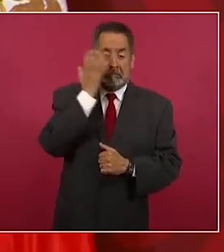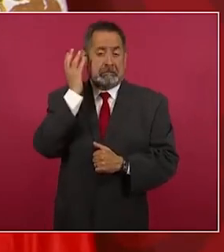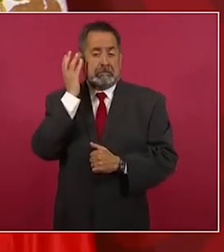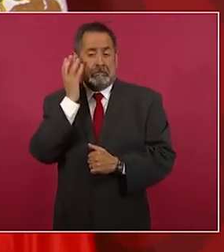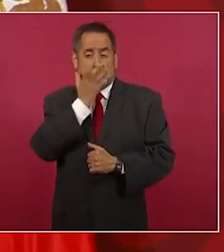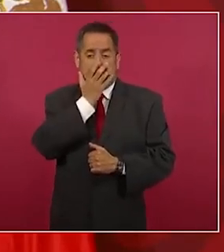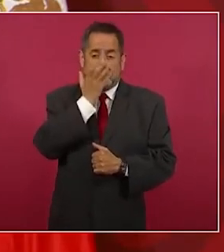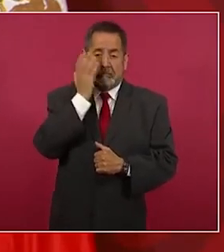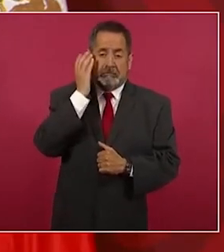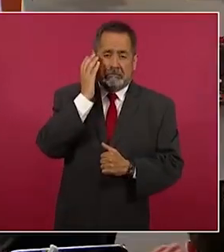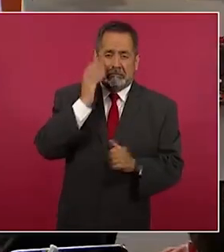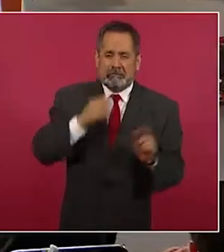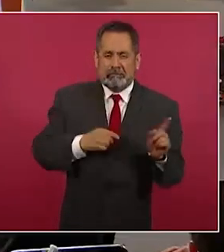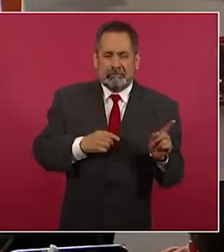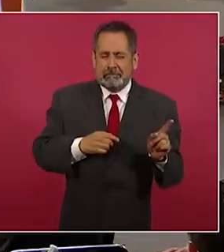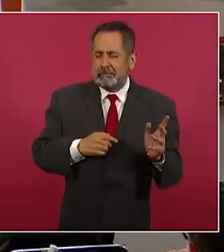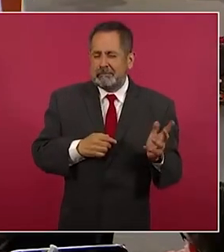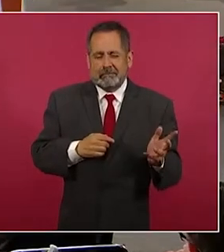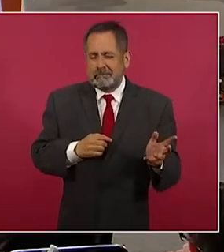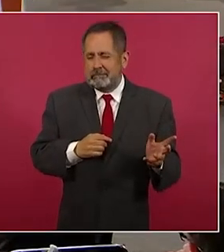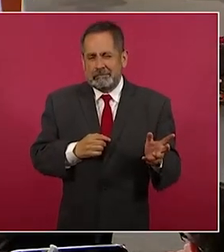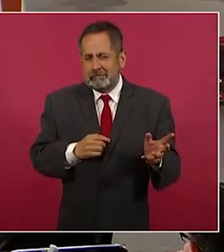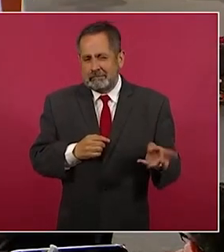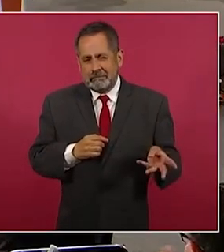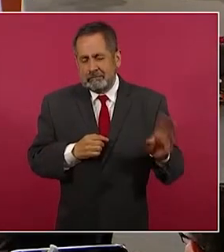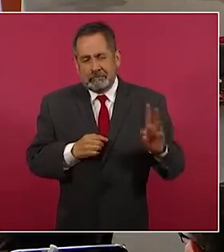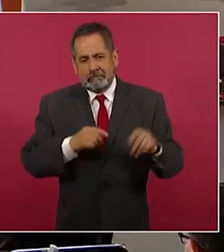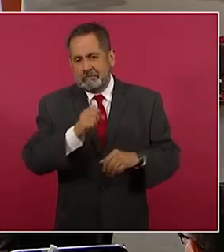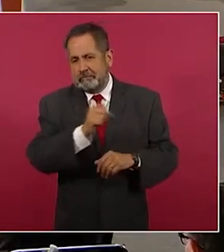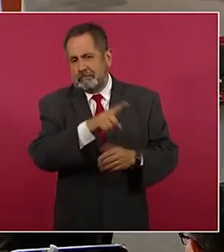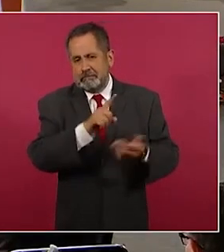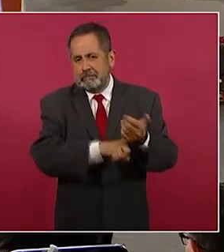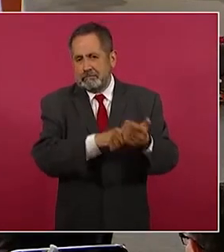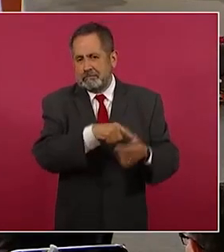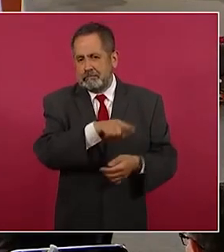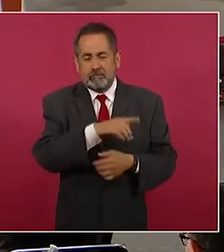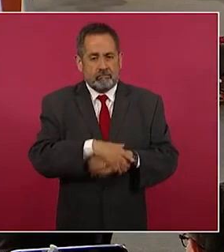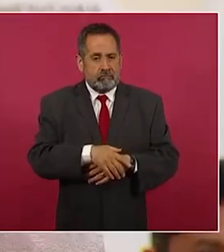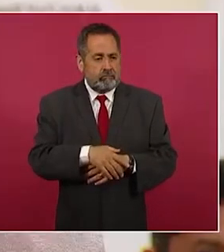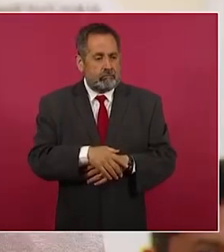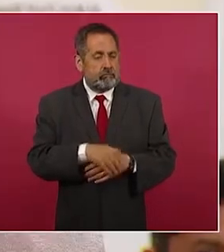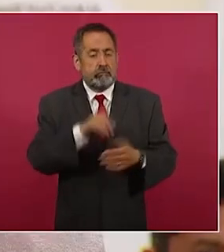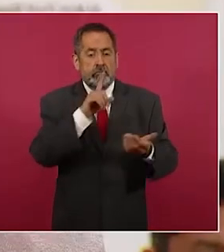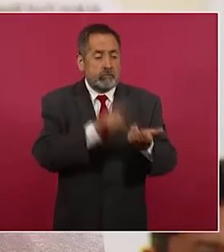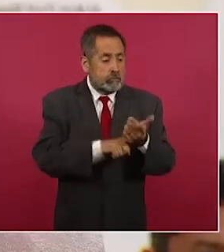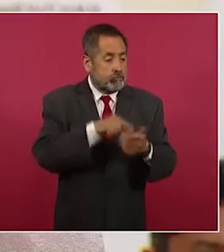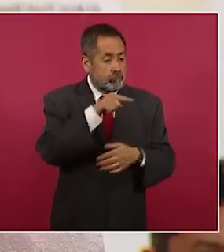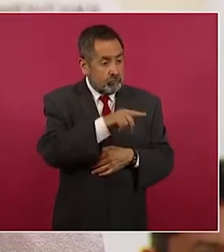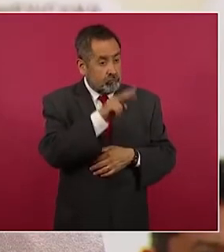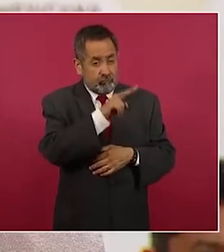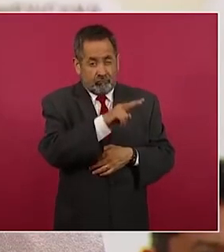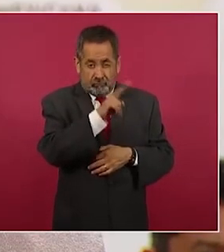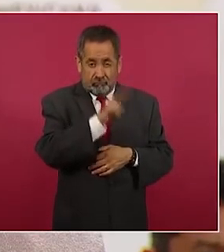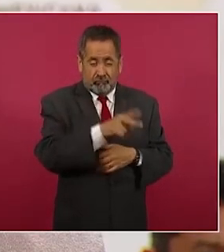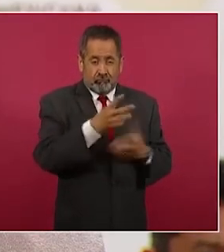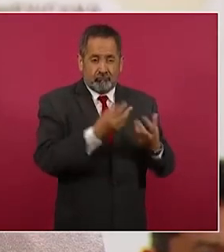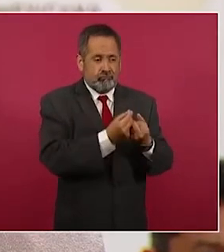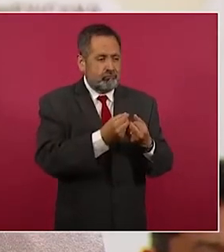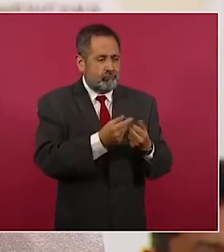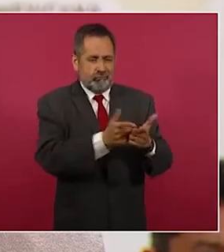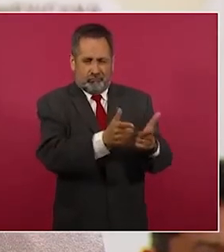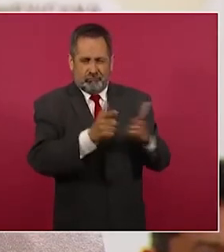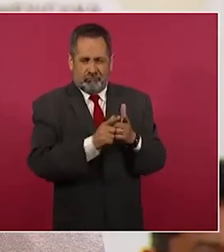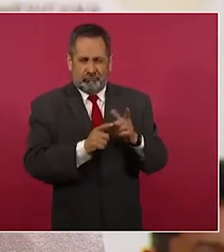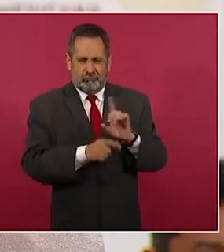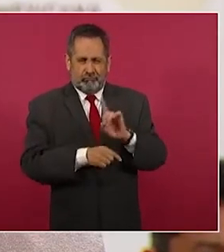No cabe duda de que la verdadera doctrina de la derecha